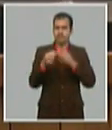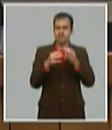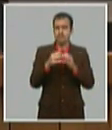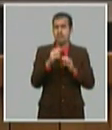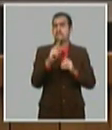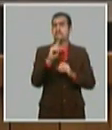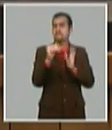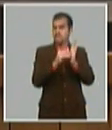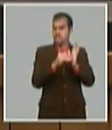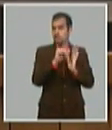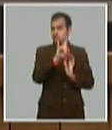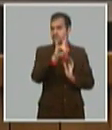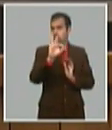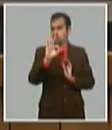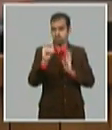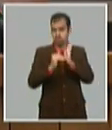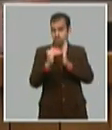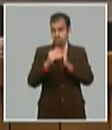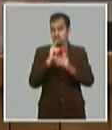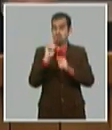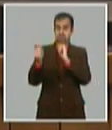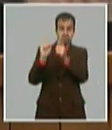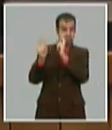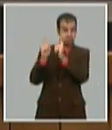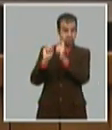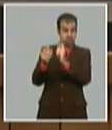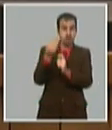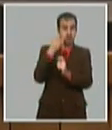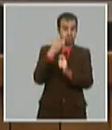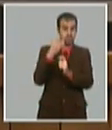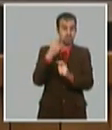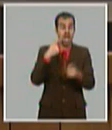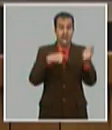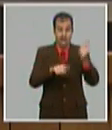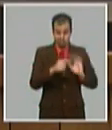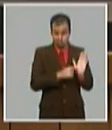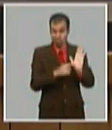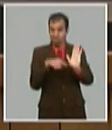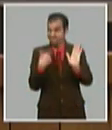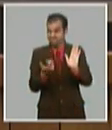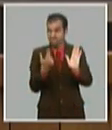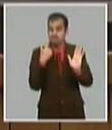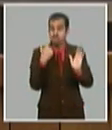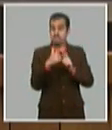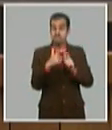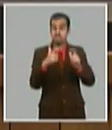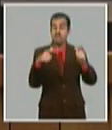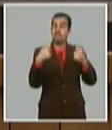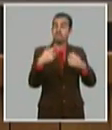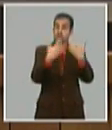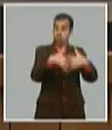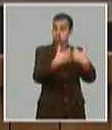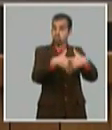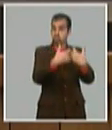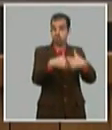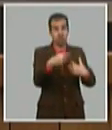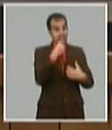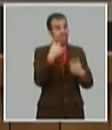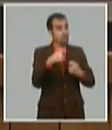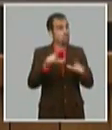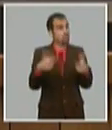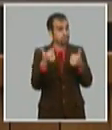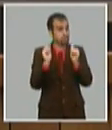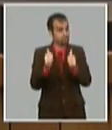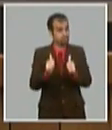en importar alimentos y aquí digo estamos proyectando crecimiento en los principales rubros de producción nacional de alimentos que también hay que alcanzarlo